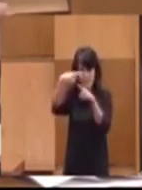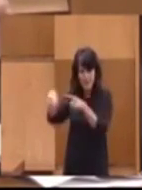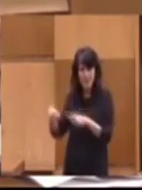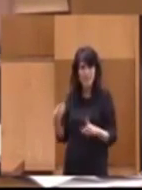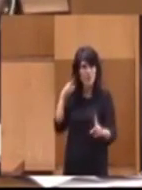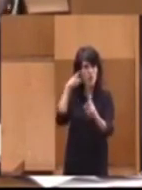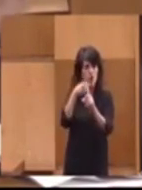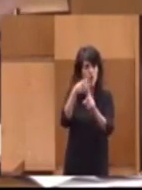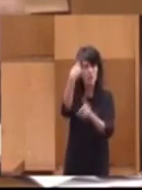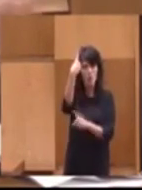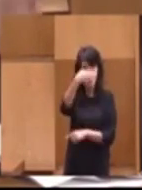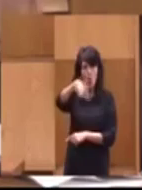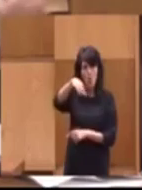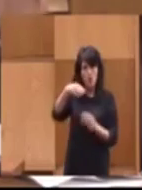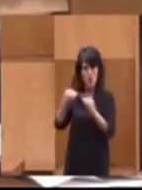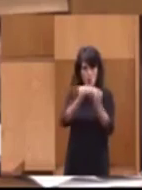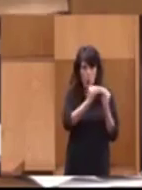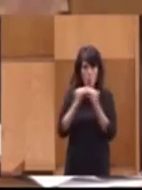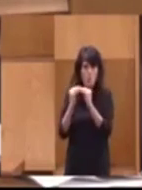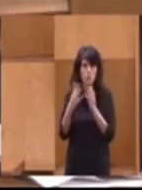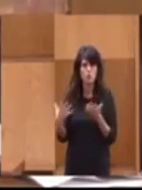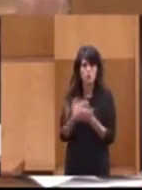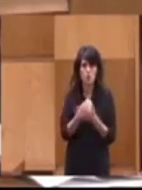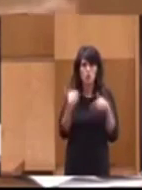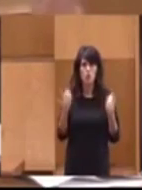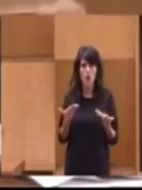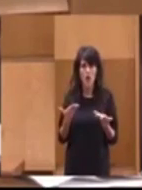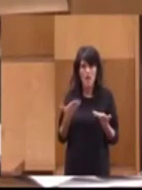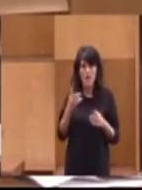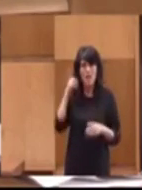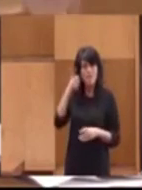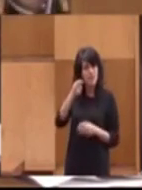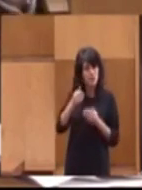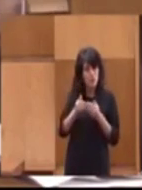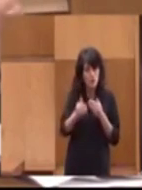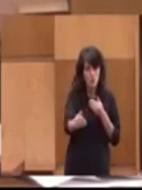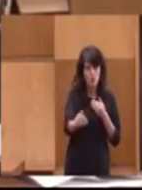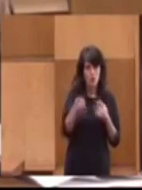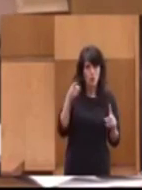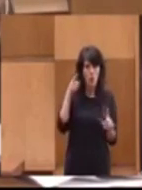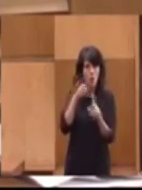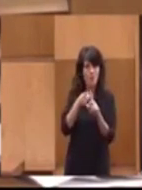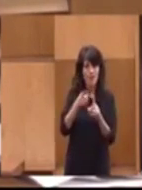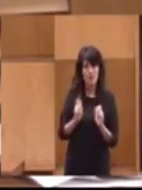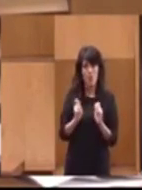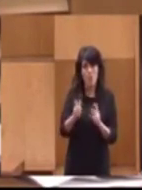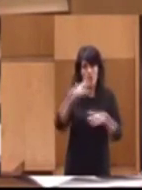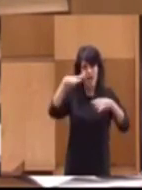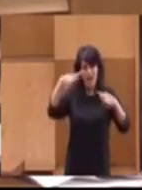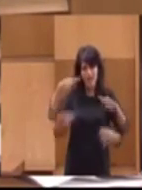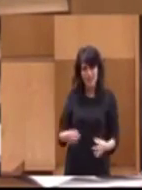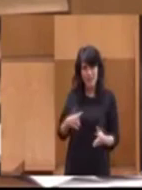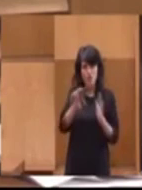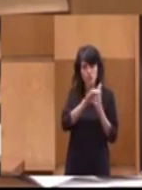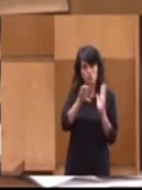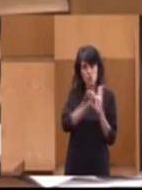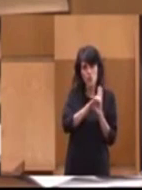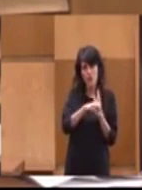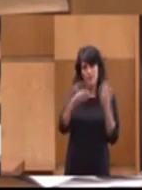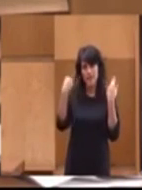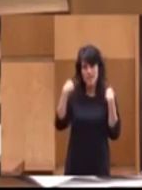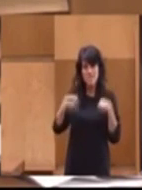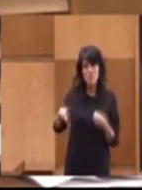cuestión en común y que nos debería preocupar absolutamente a todos, que es el futuro de las pensiones y el objetivo de garantizar precisamente constitucionalmente